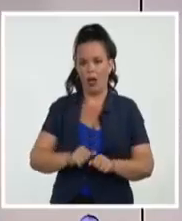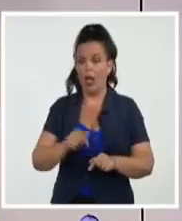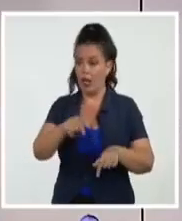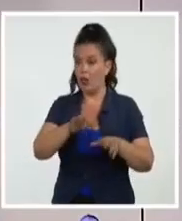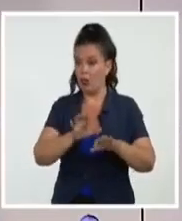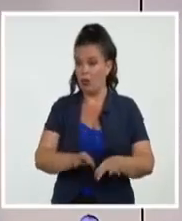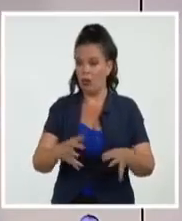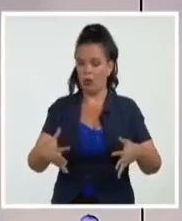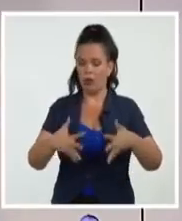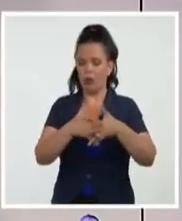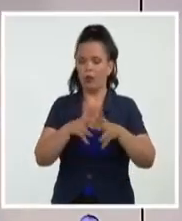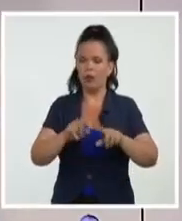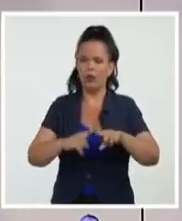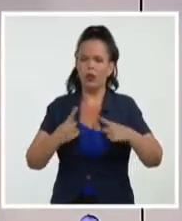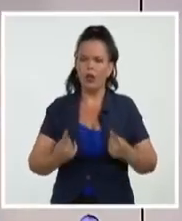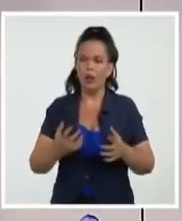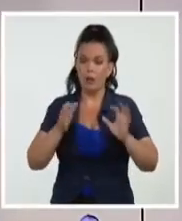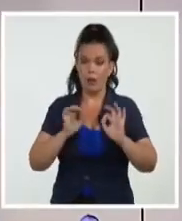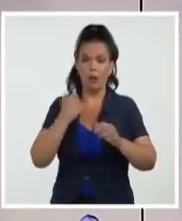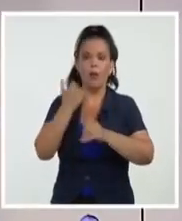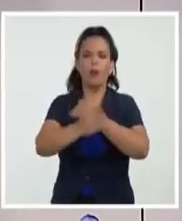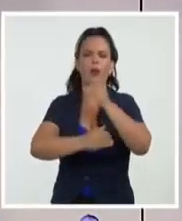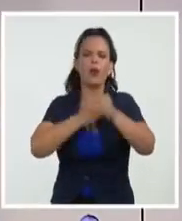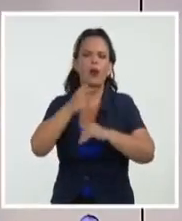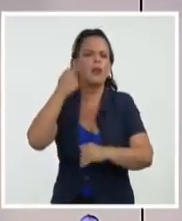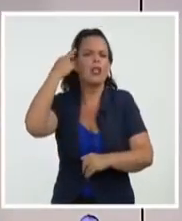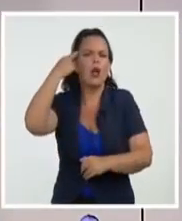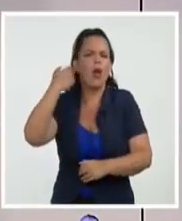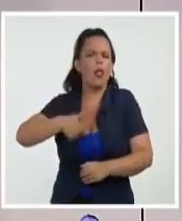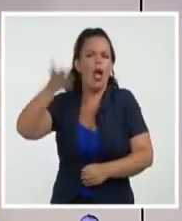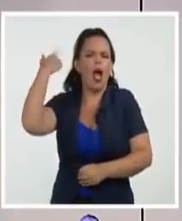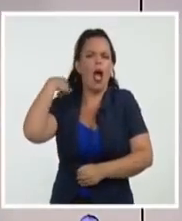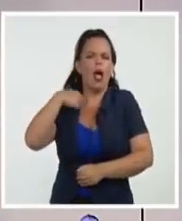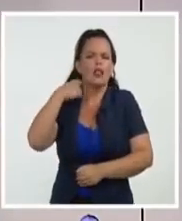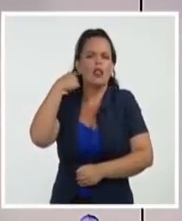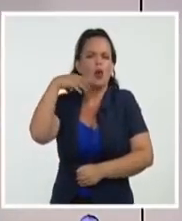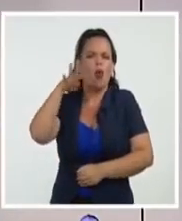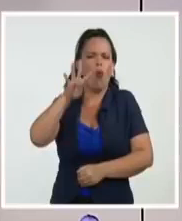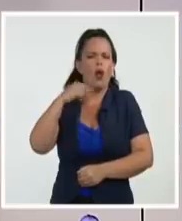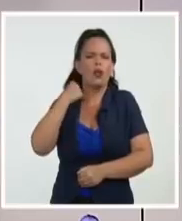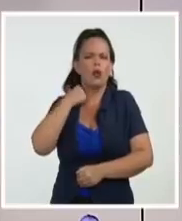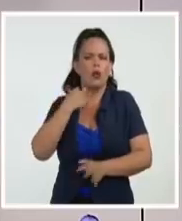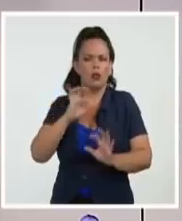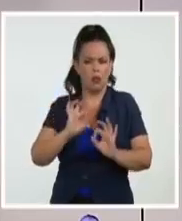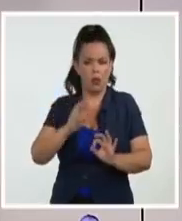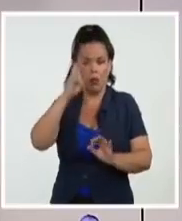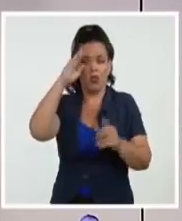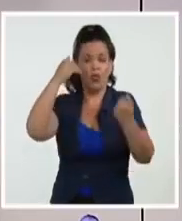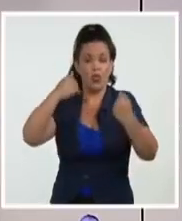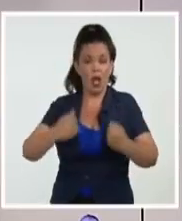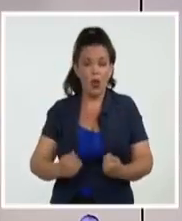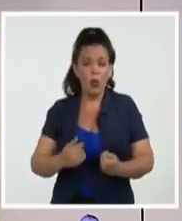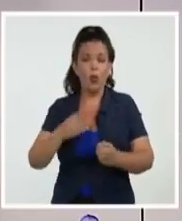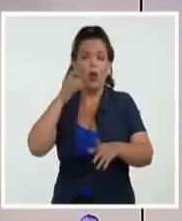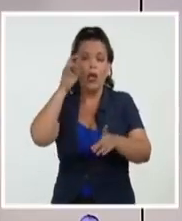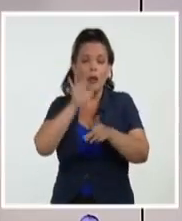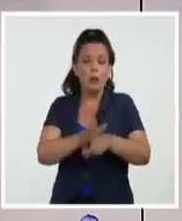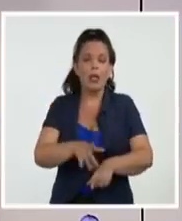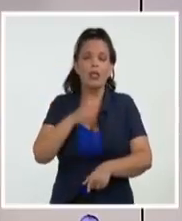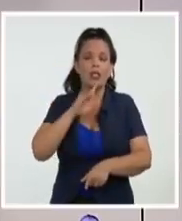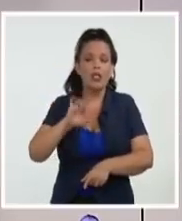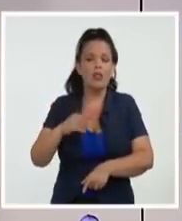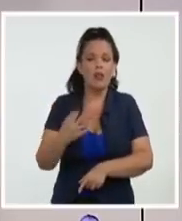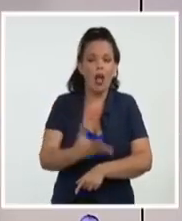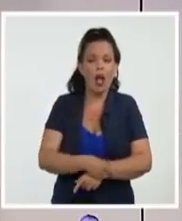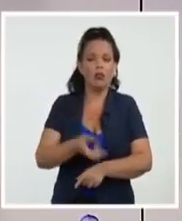a los supuestos incidentes de salud de hace cuatro años. Justificación que esgrimió Trump para cerrar el consulado aquí y dejar